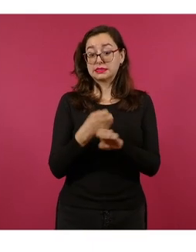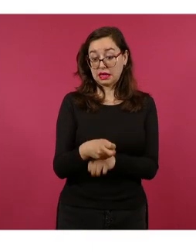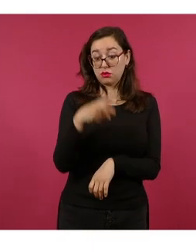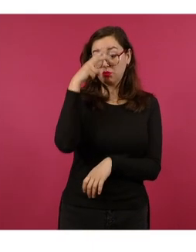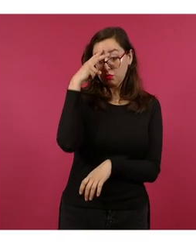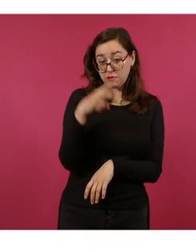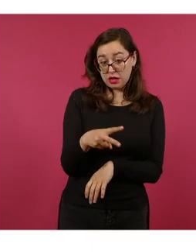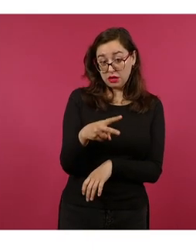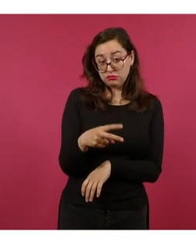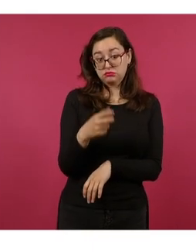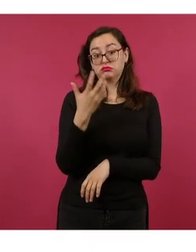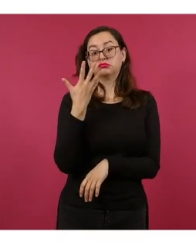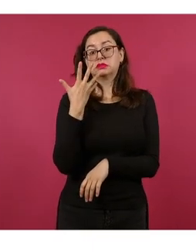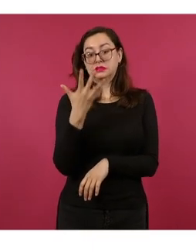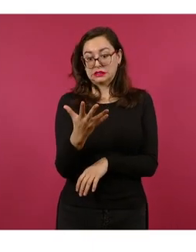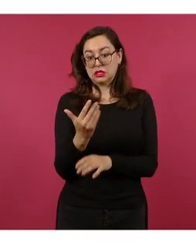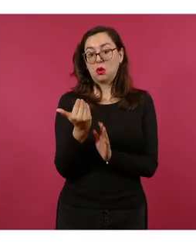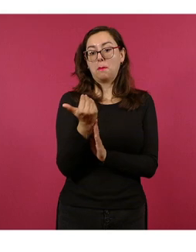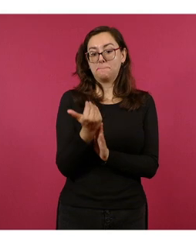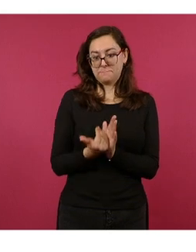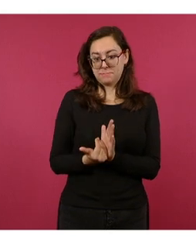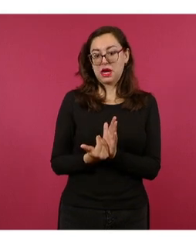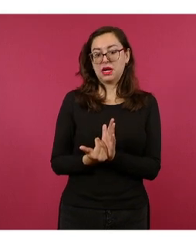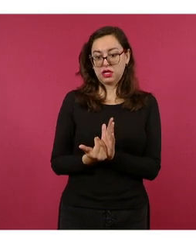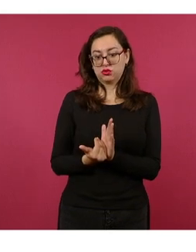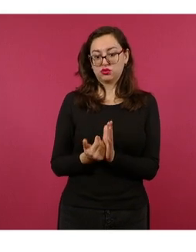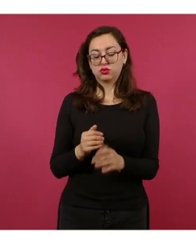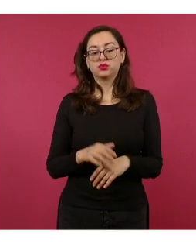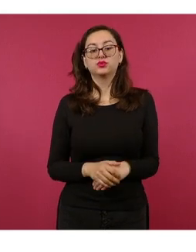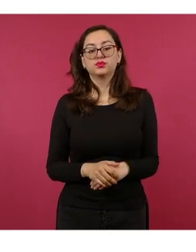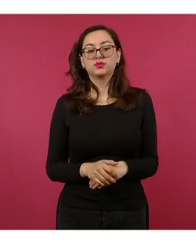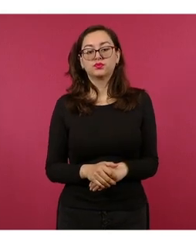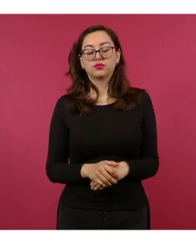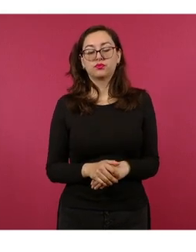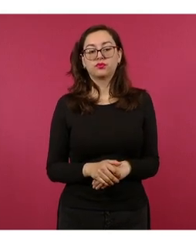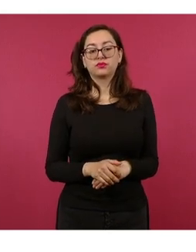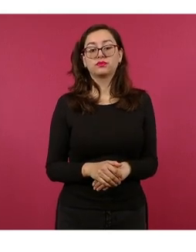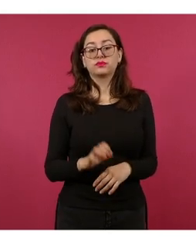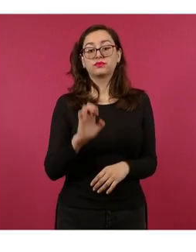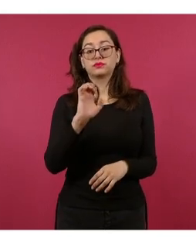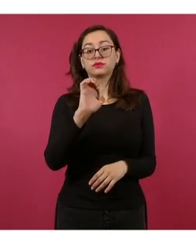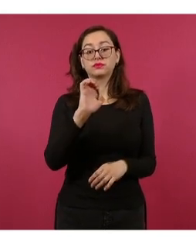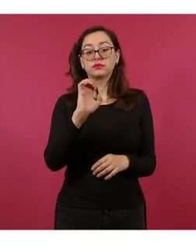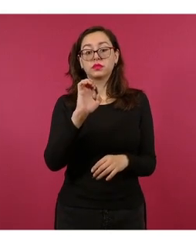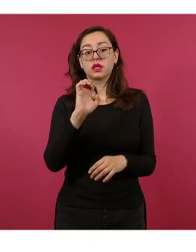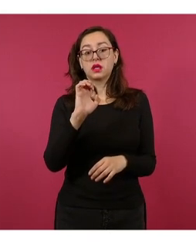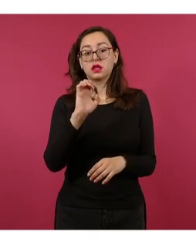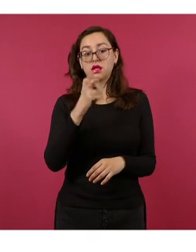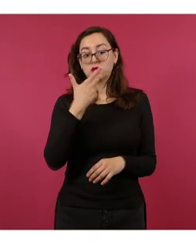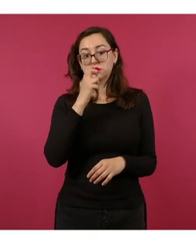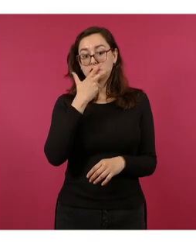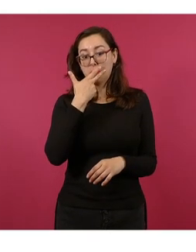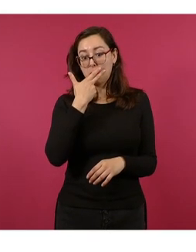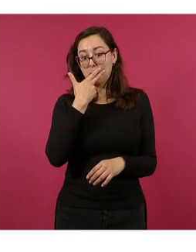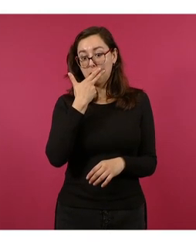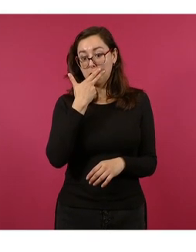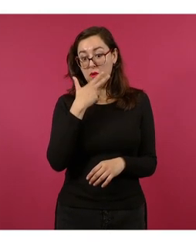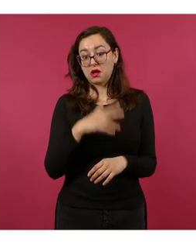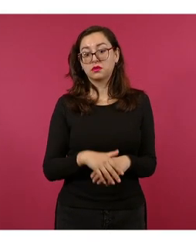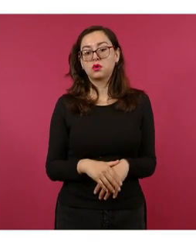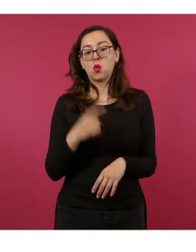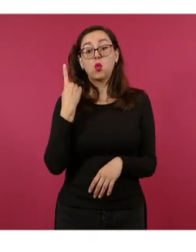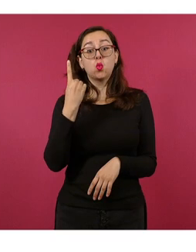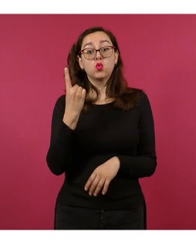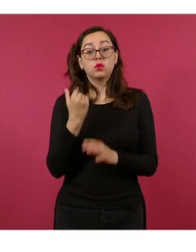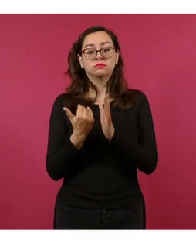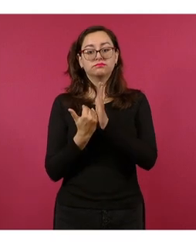cinco delitos menos que el mes anterior. En Chihuahua, uno más que mayo